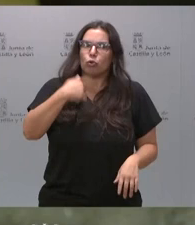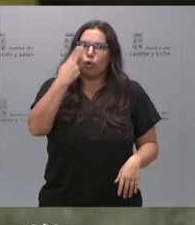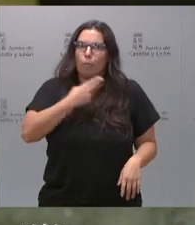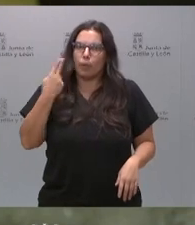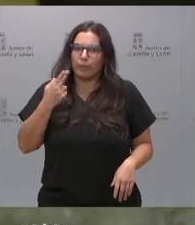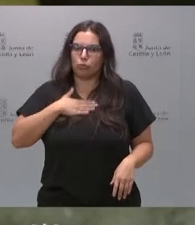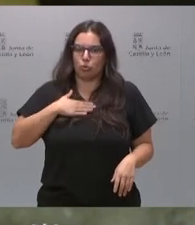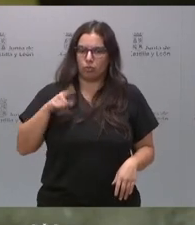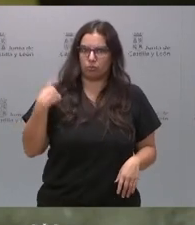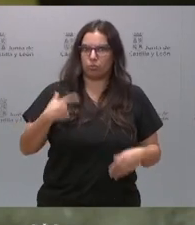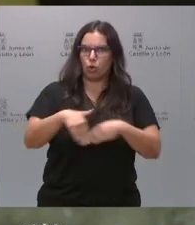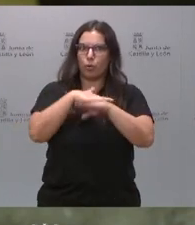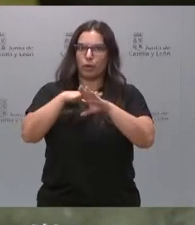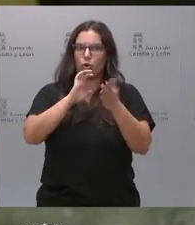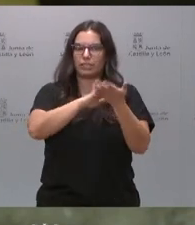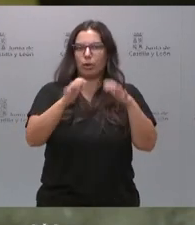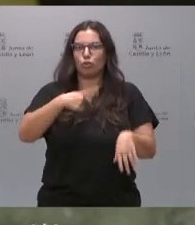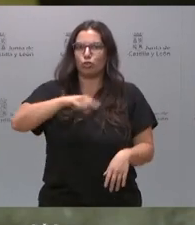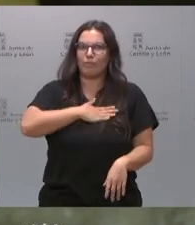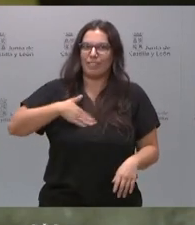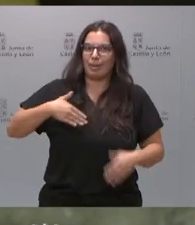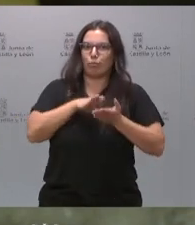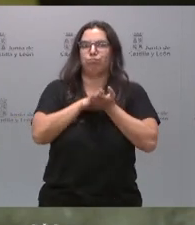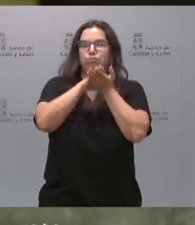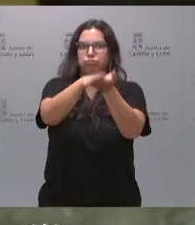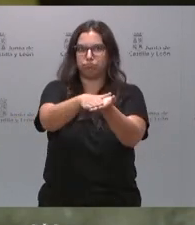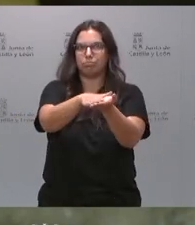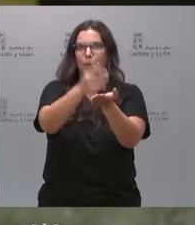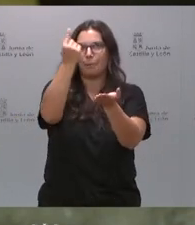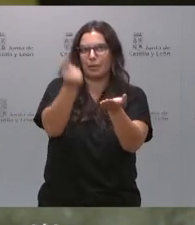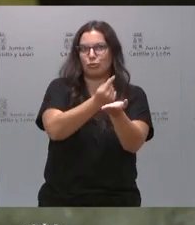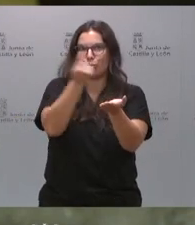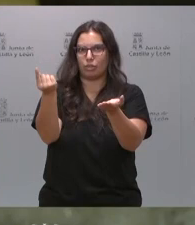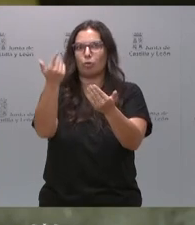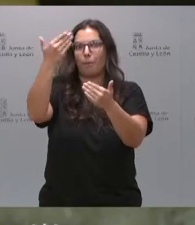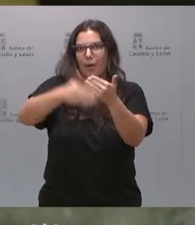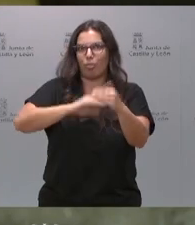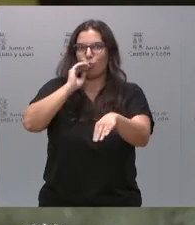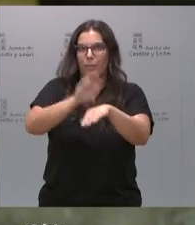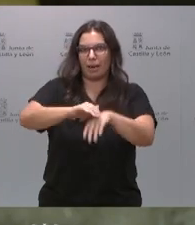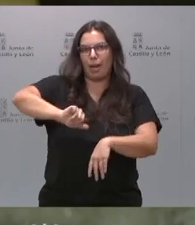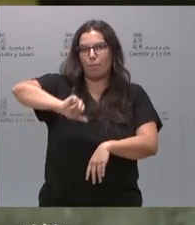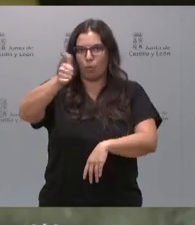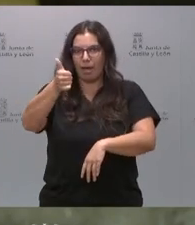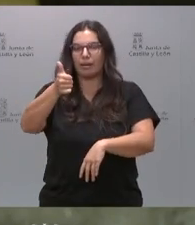del Gobierno de Castilla y León, es, desde luego, presentar un presupuesto y aprobarlo,